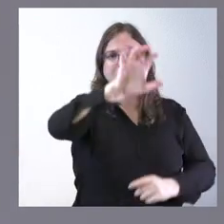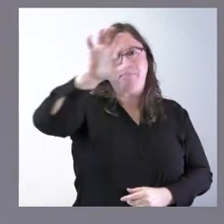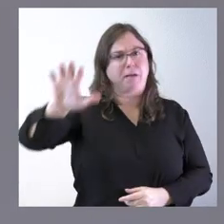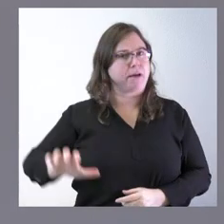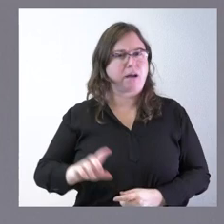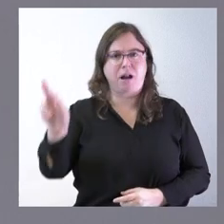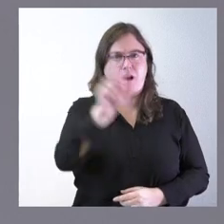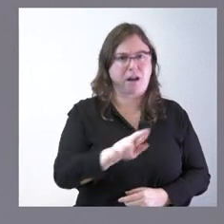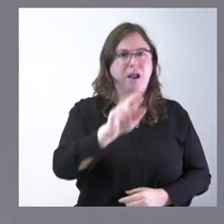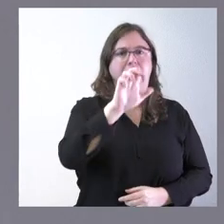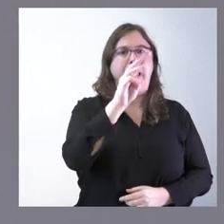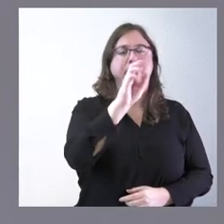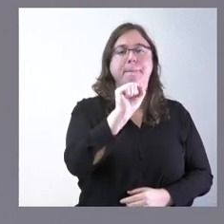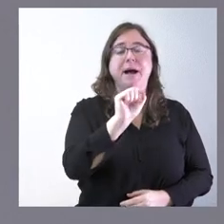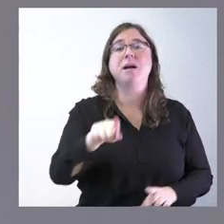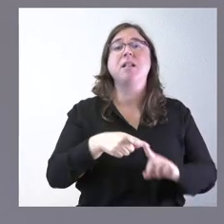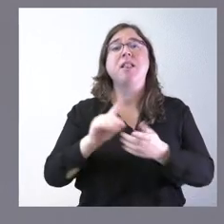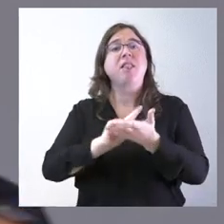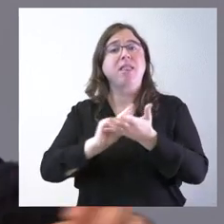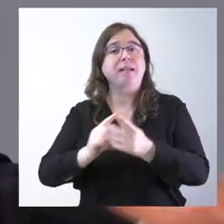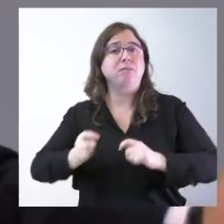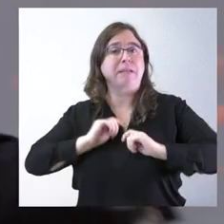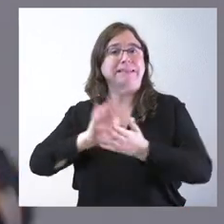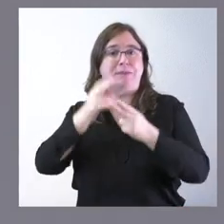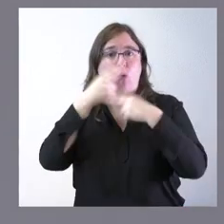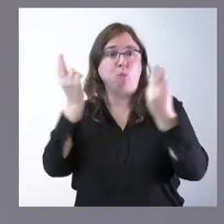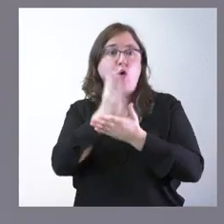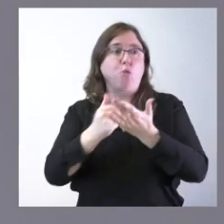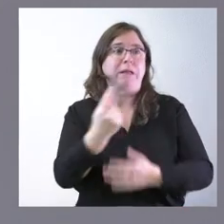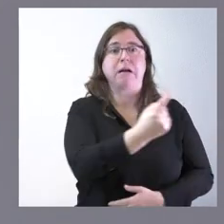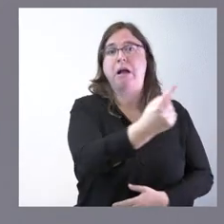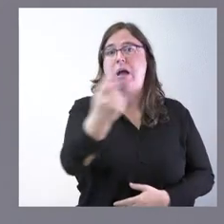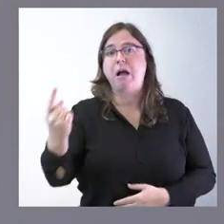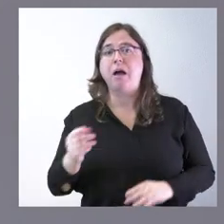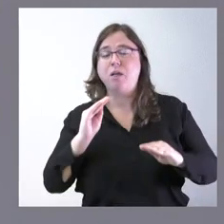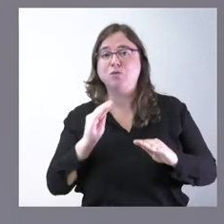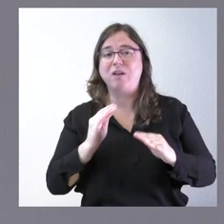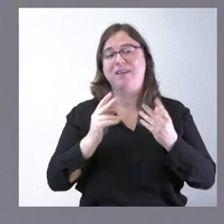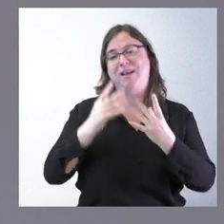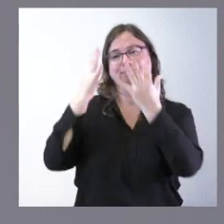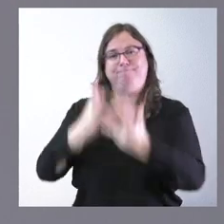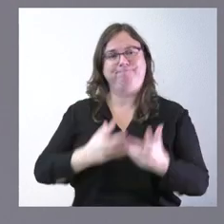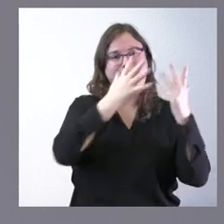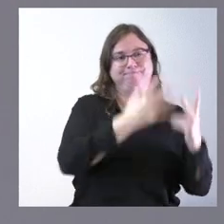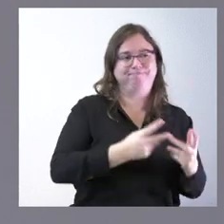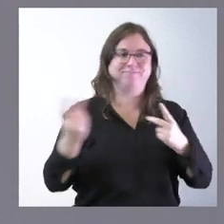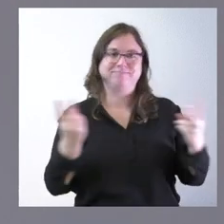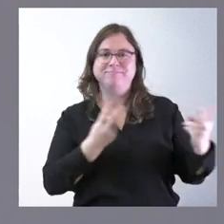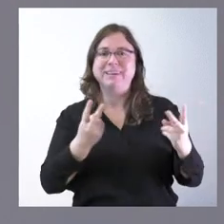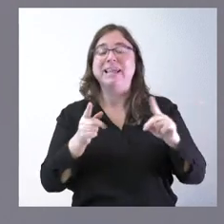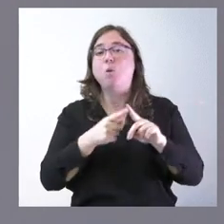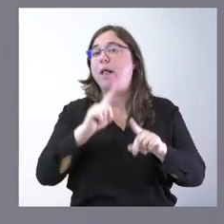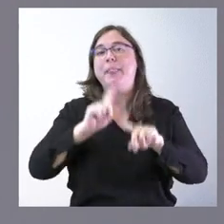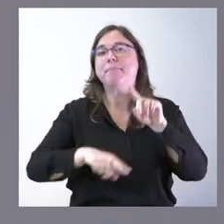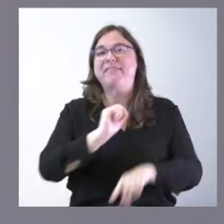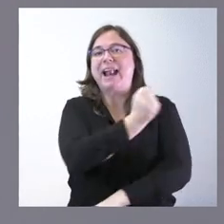los datos que plantean los servicios públicos de empleo de las comunidades autónomas y que se suman al final son datos que se vinculan sobre la base de un registro